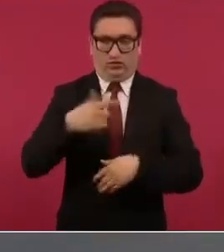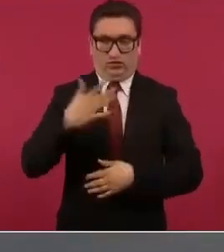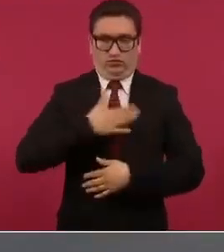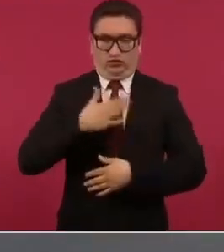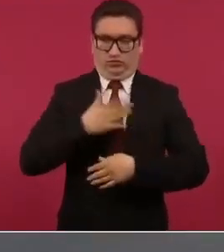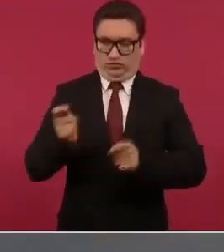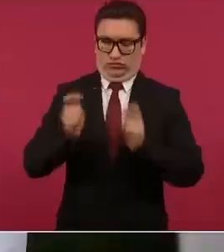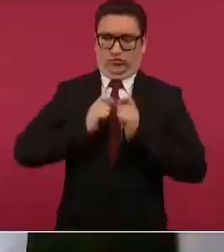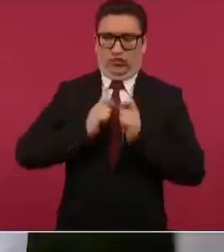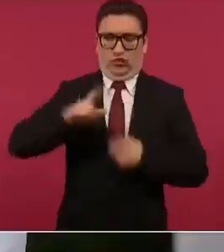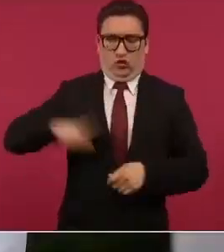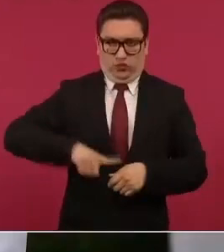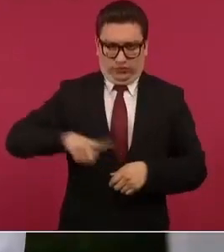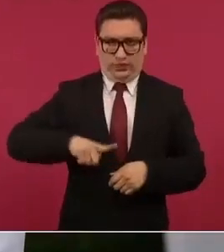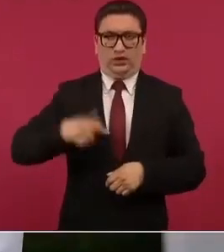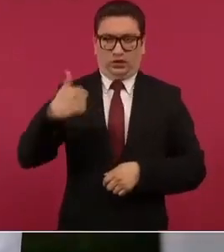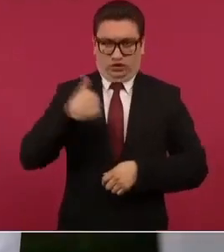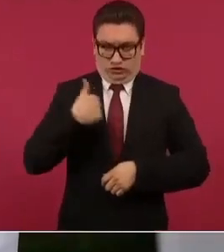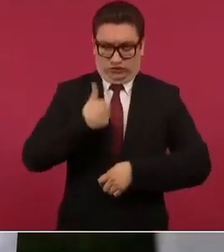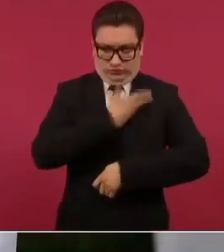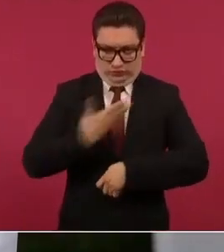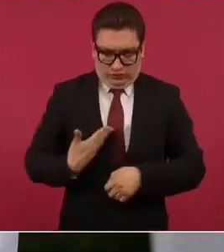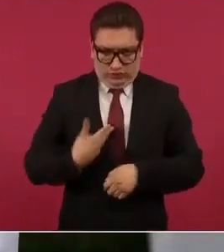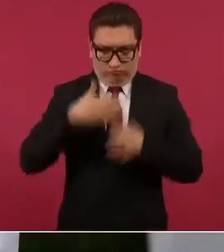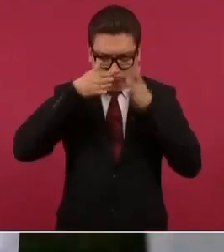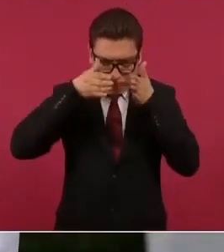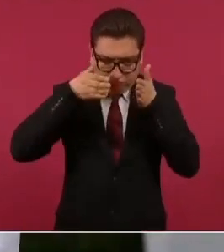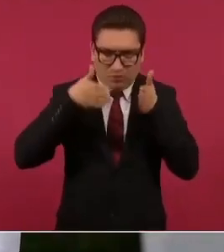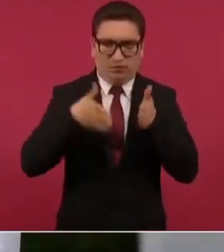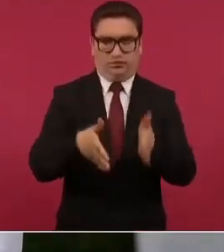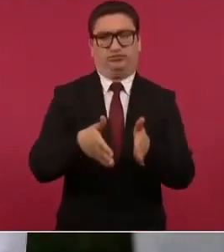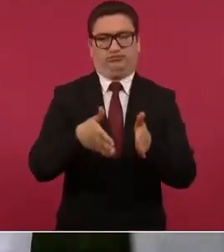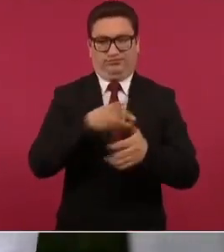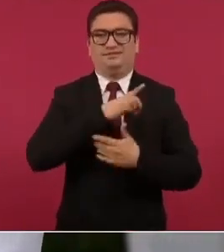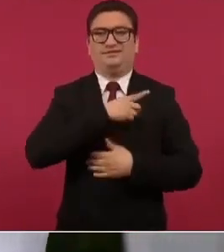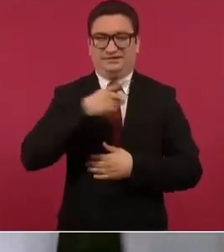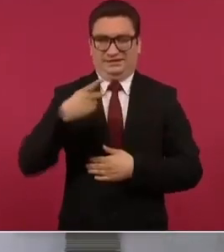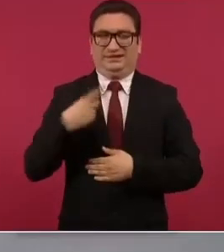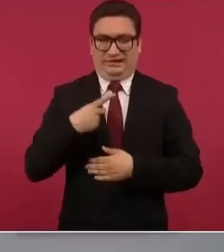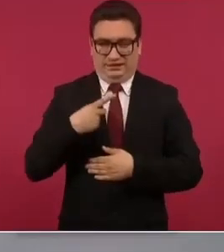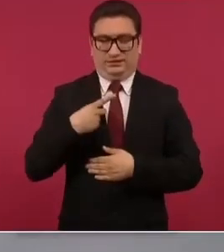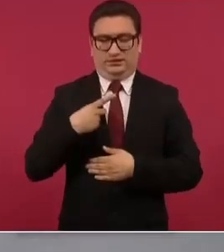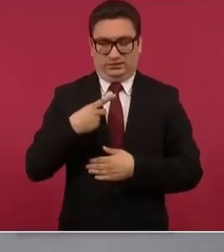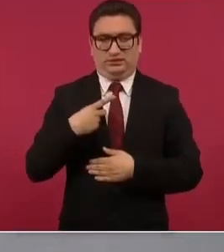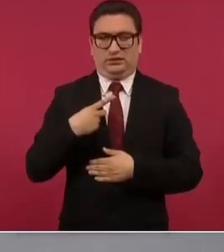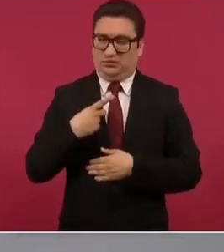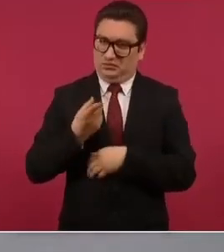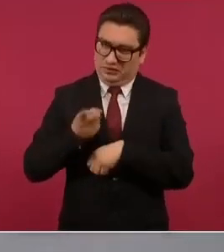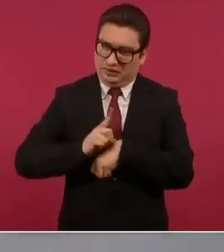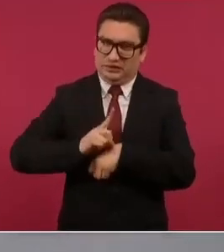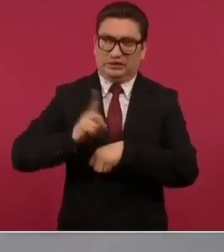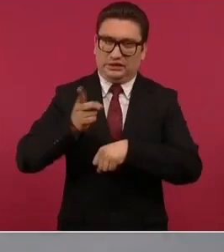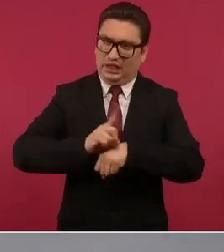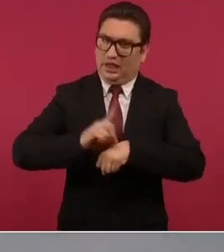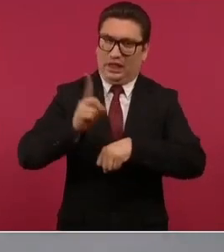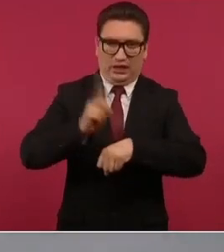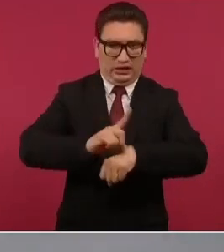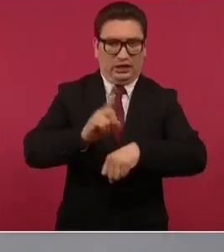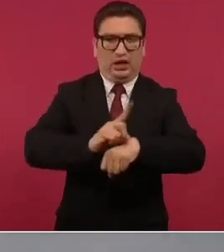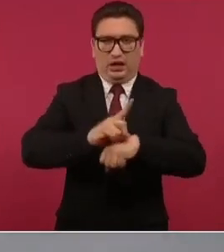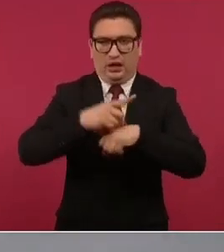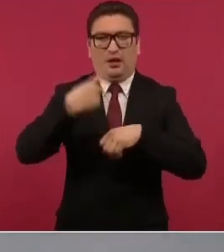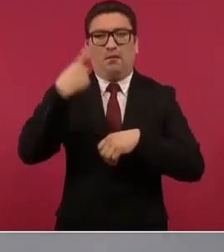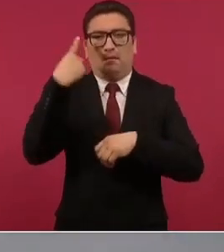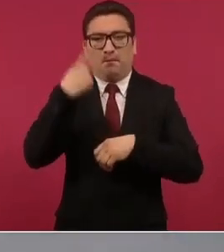tiene que dedicarse de manera cotidiana a